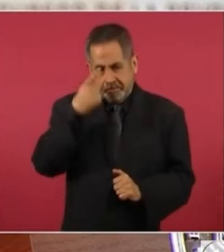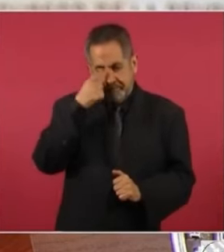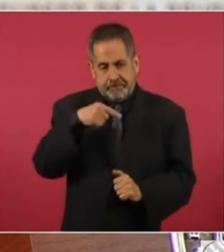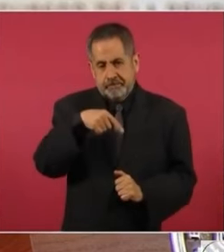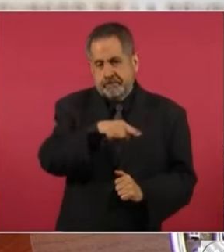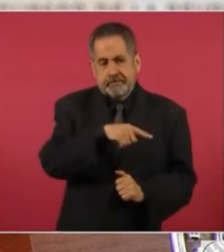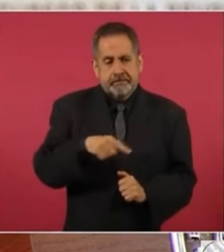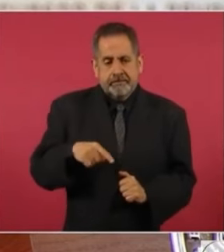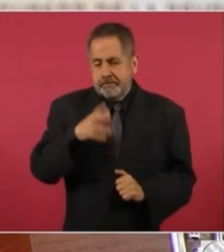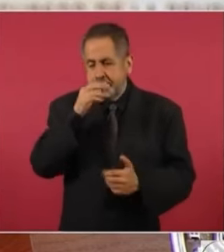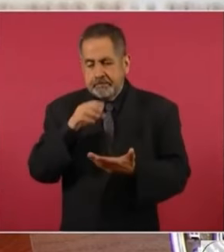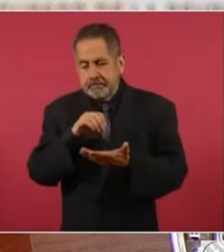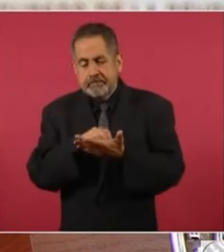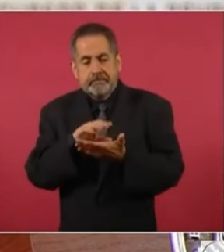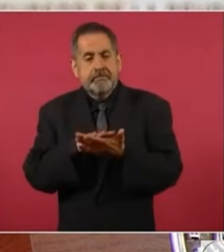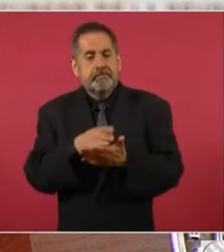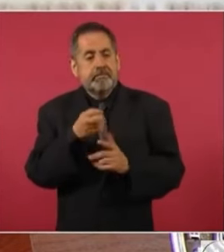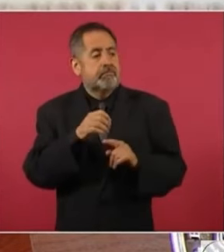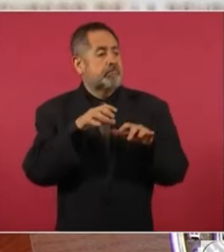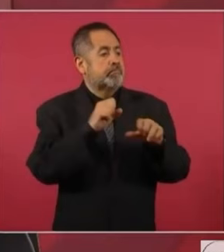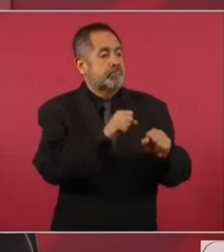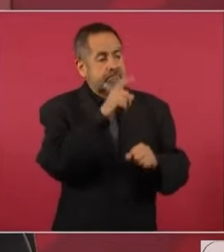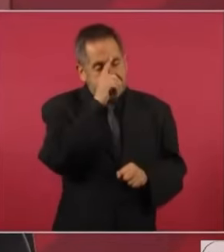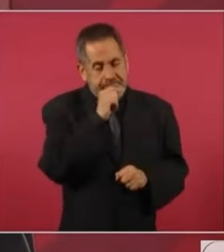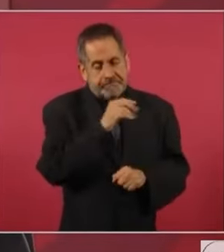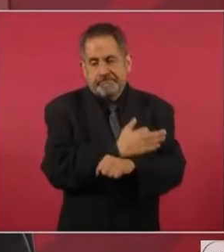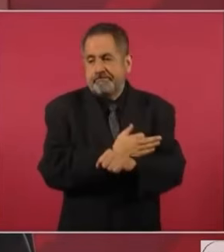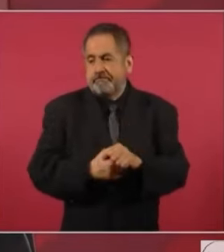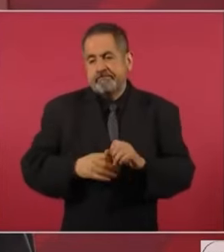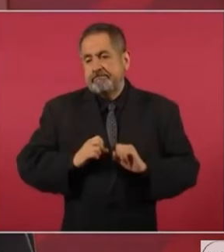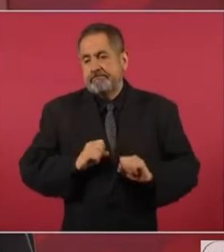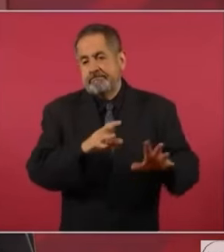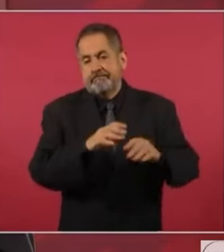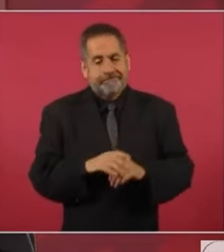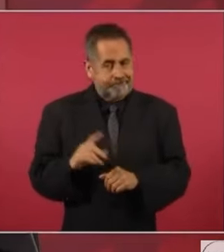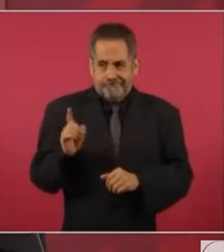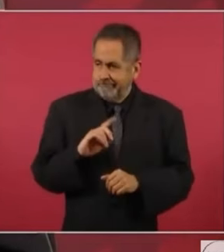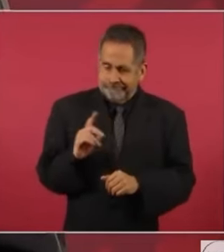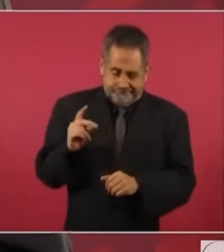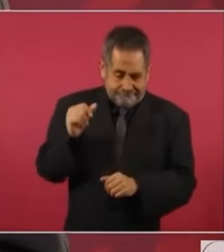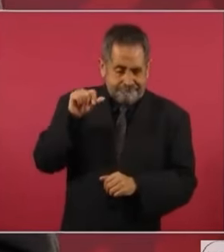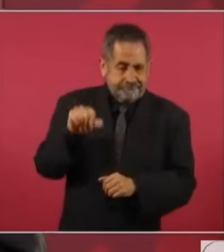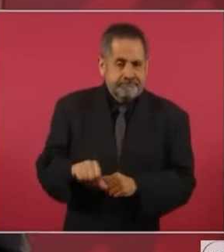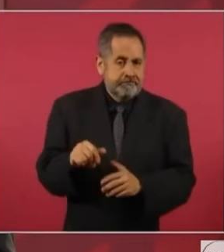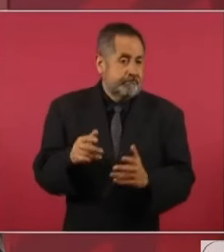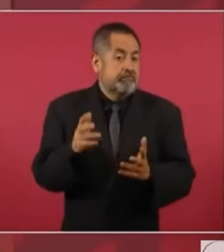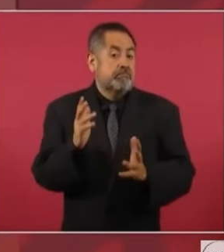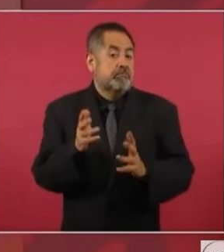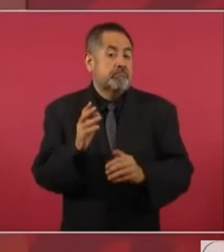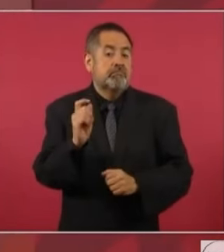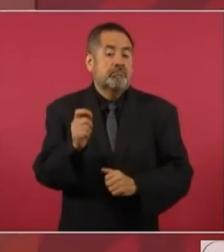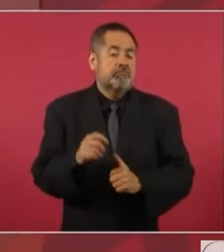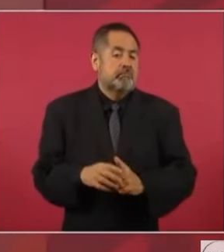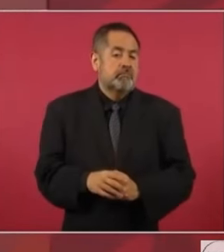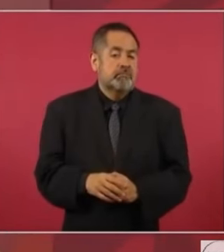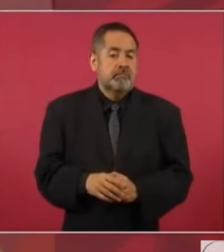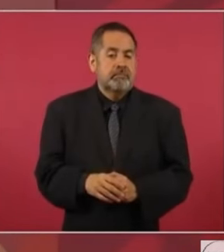efecto las órdenes de aprehensión, o que